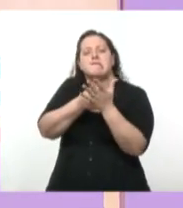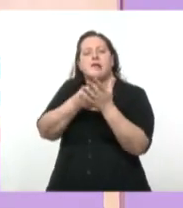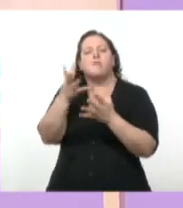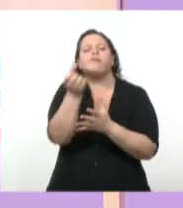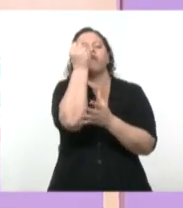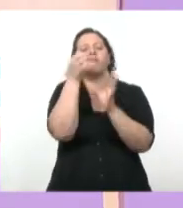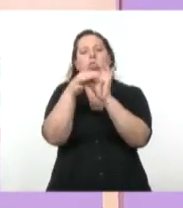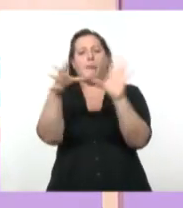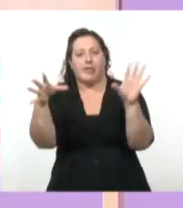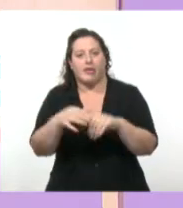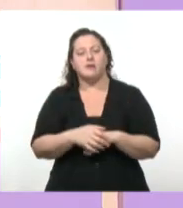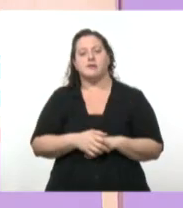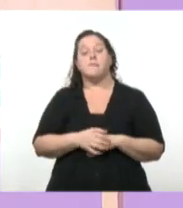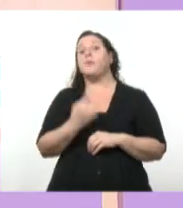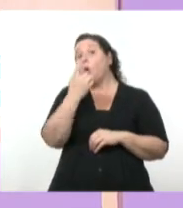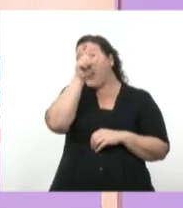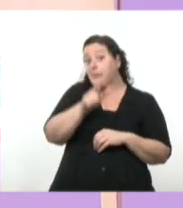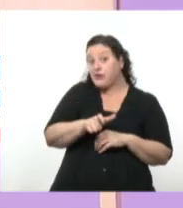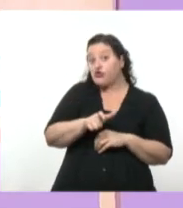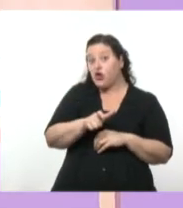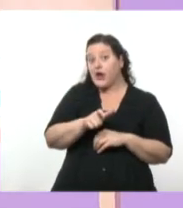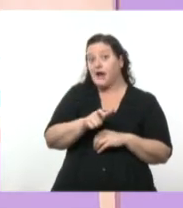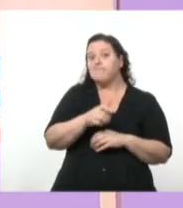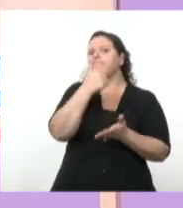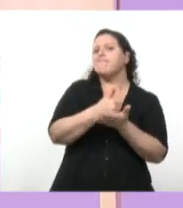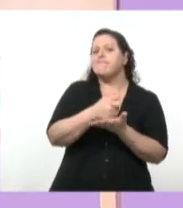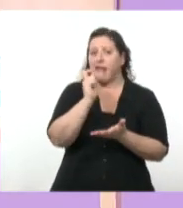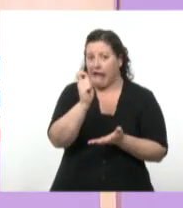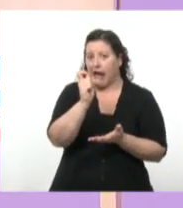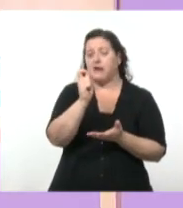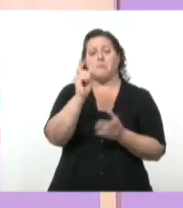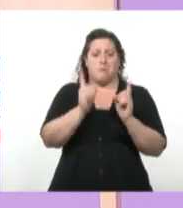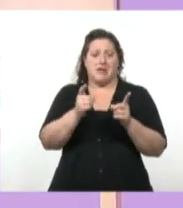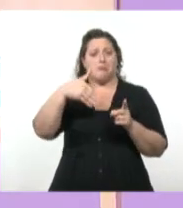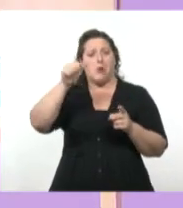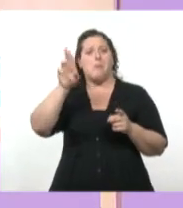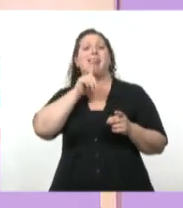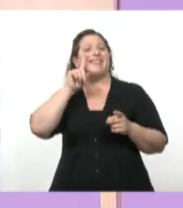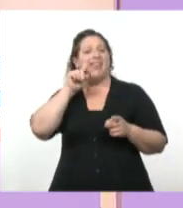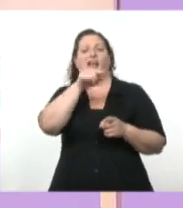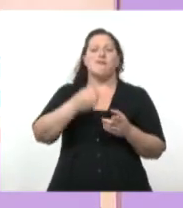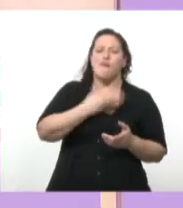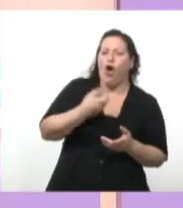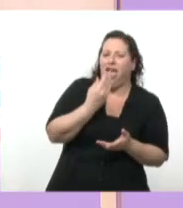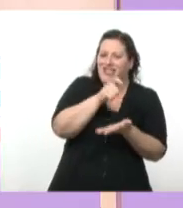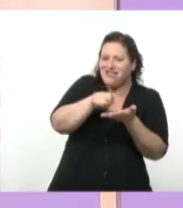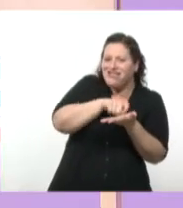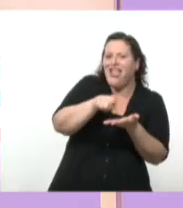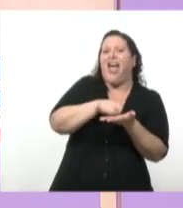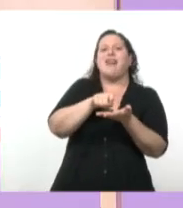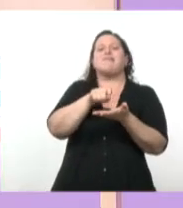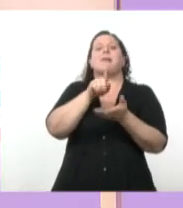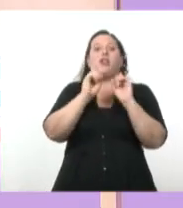figuras presentes en esas luchas por la independencia va a ser la figura de José Martí, que es un poeta, que también va a publicar escritos